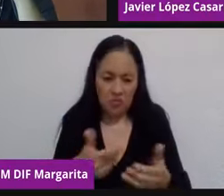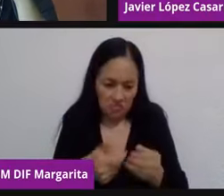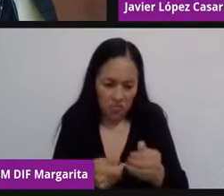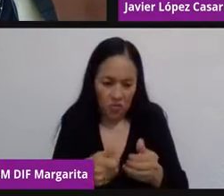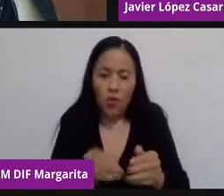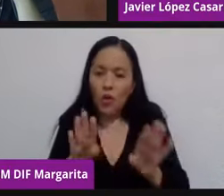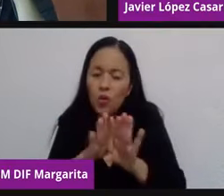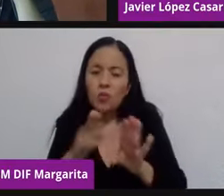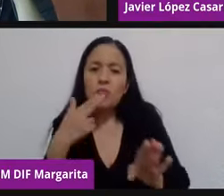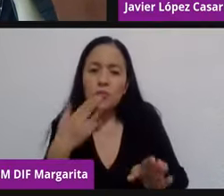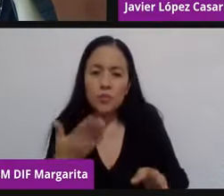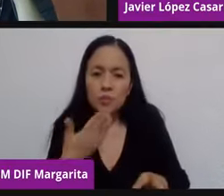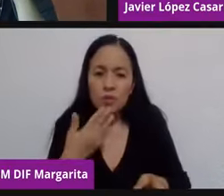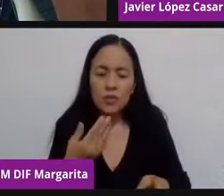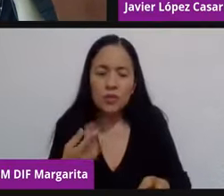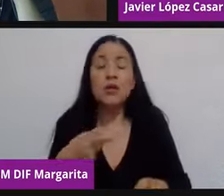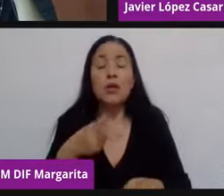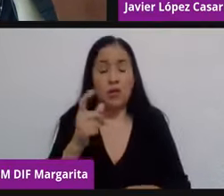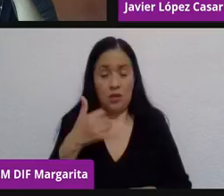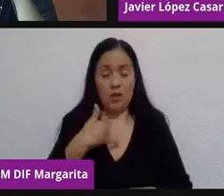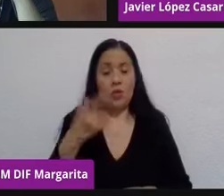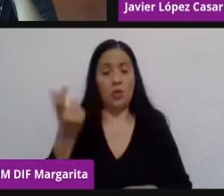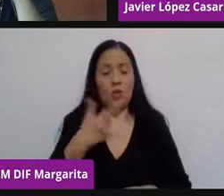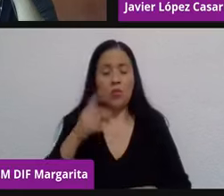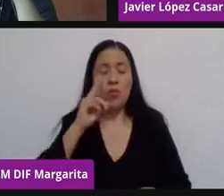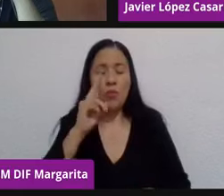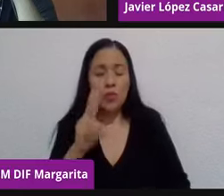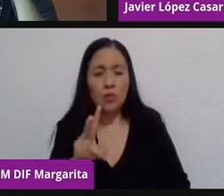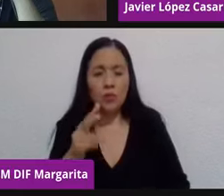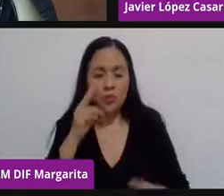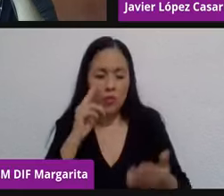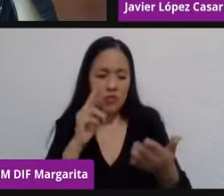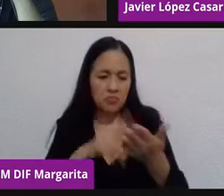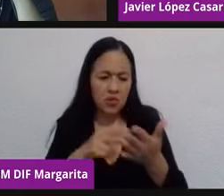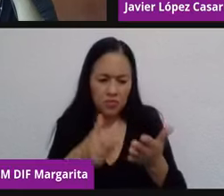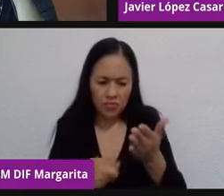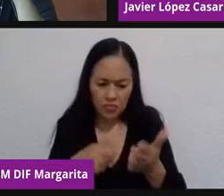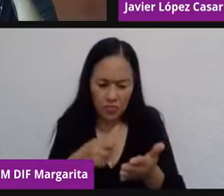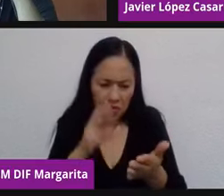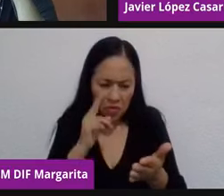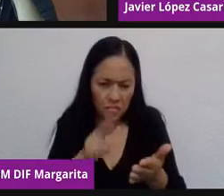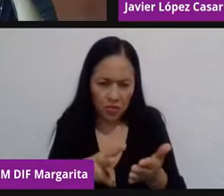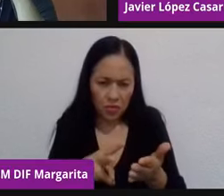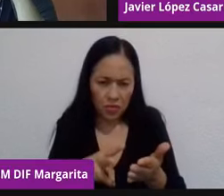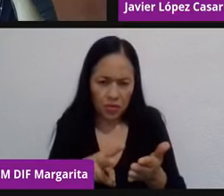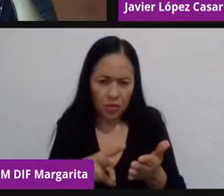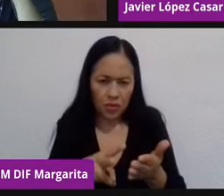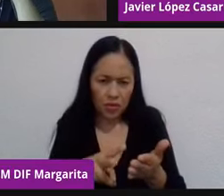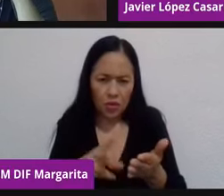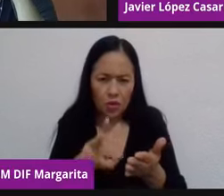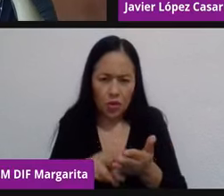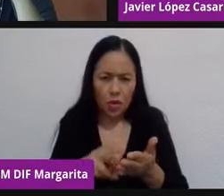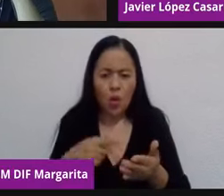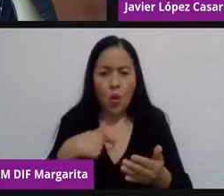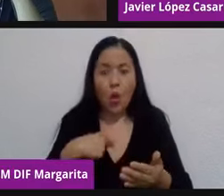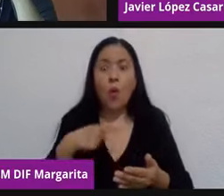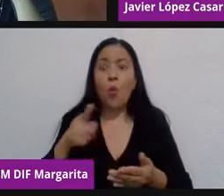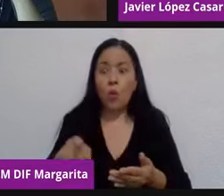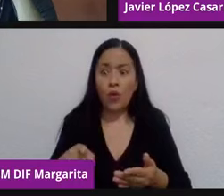Y cuando me percato que a través de este dispositivo puedo accesar a todo tipo de formación